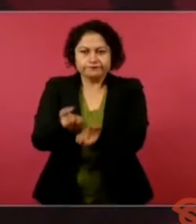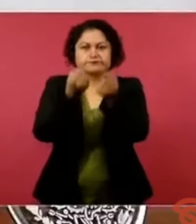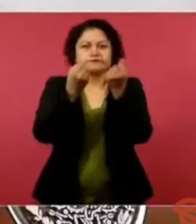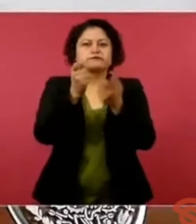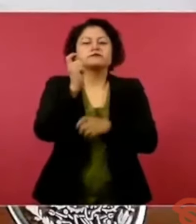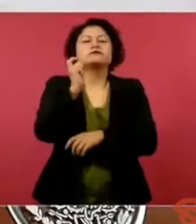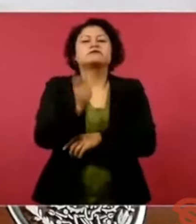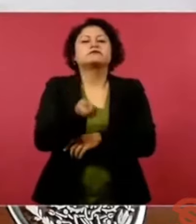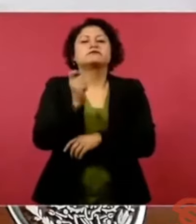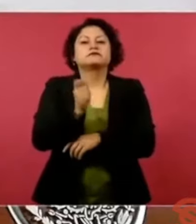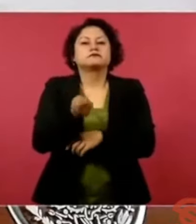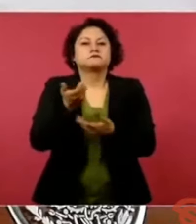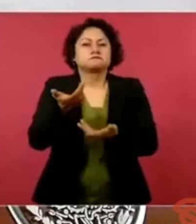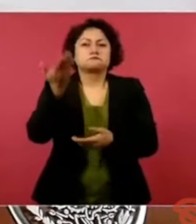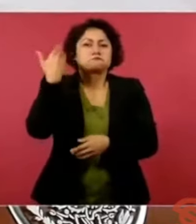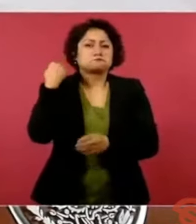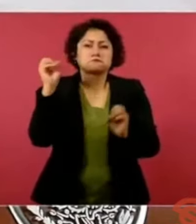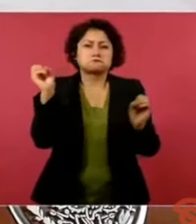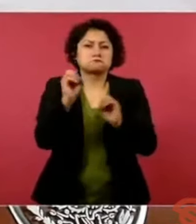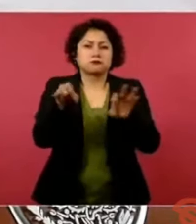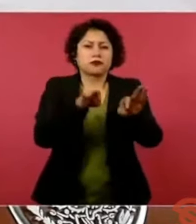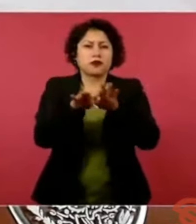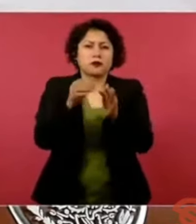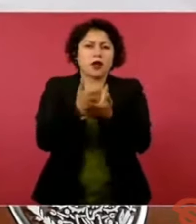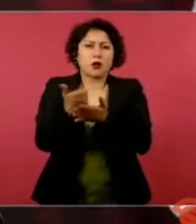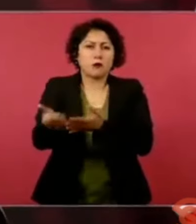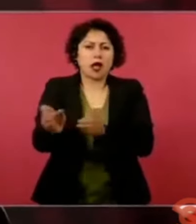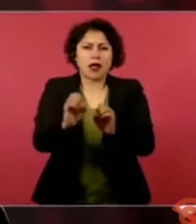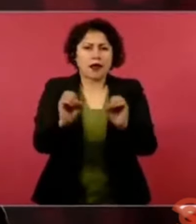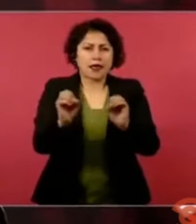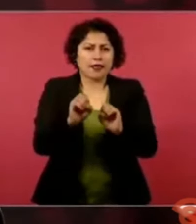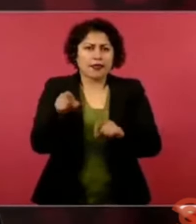de dónde viene la honestidad